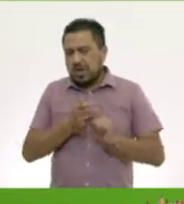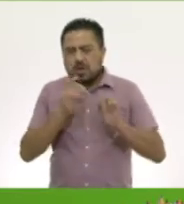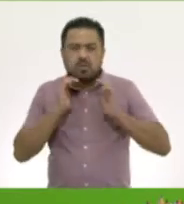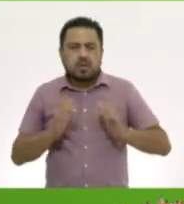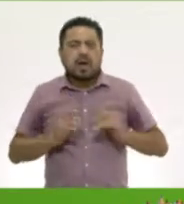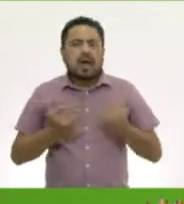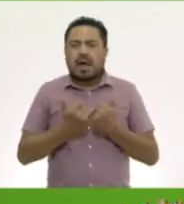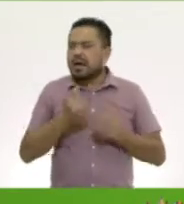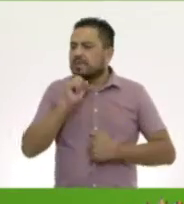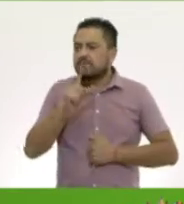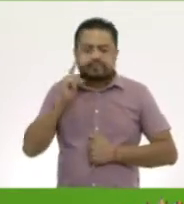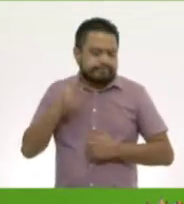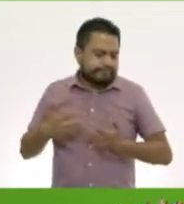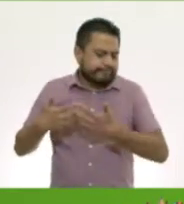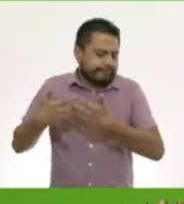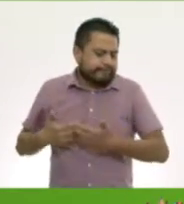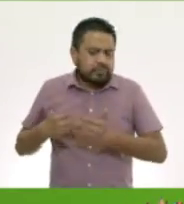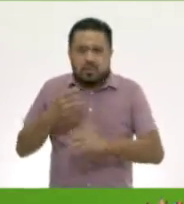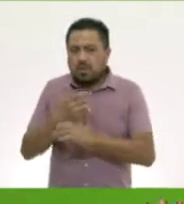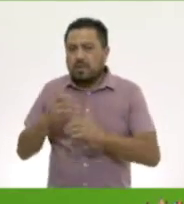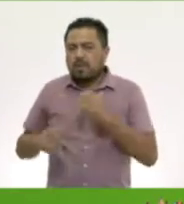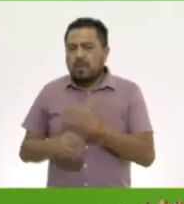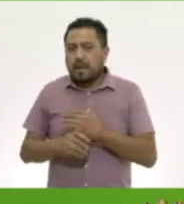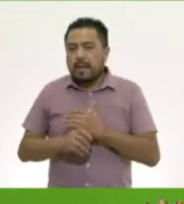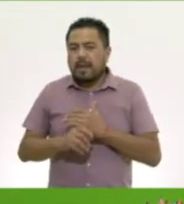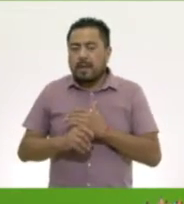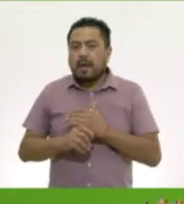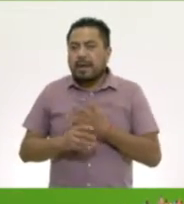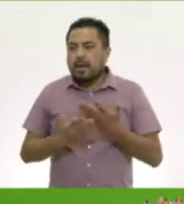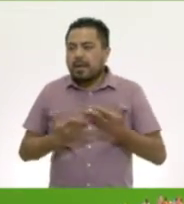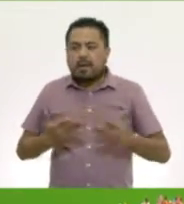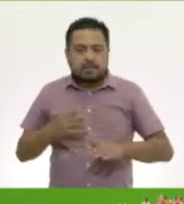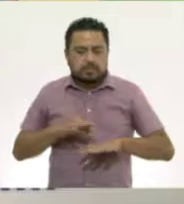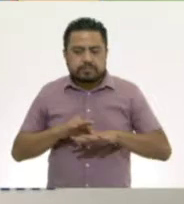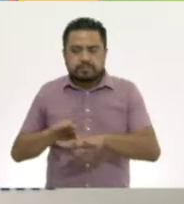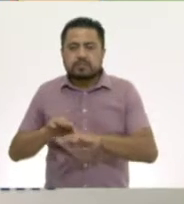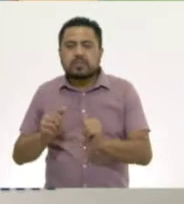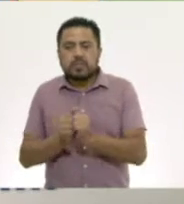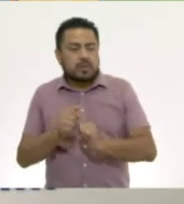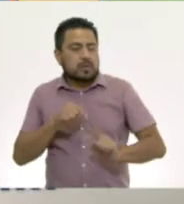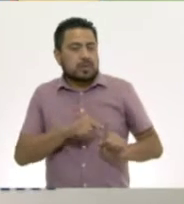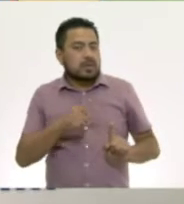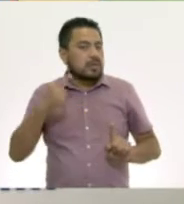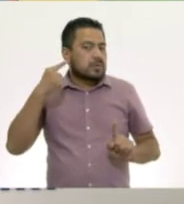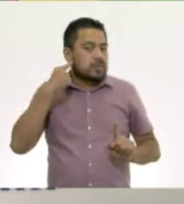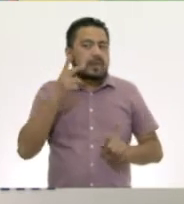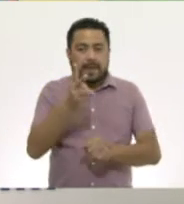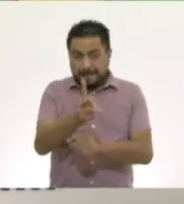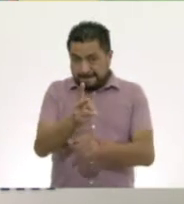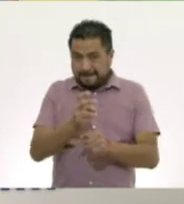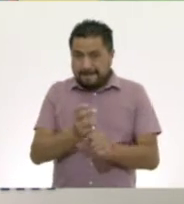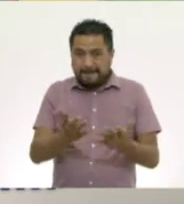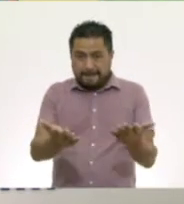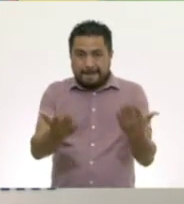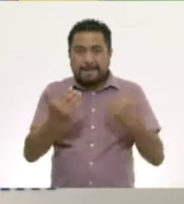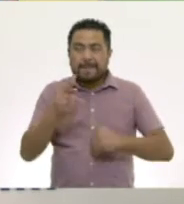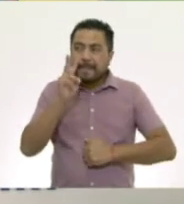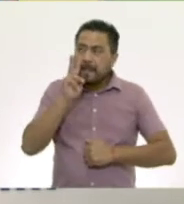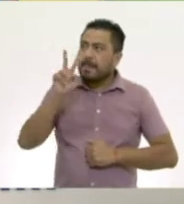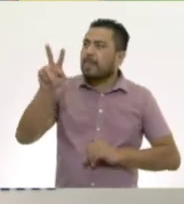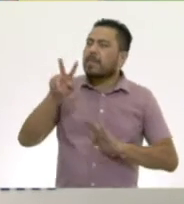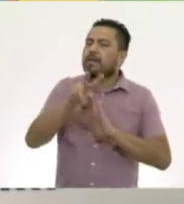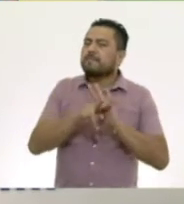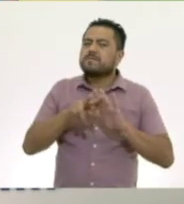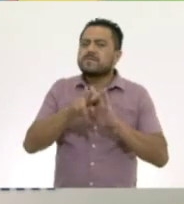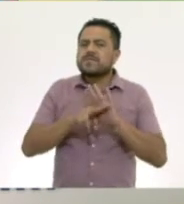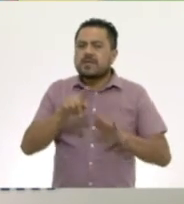como sonidos que producen objetos. Y hemos seguido el ritmo con ellos. Te invitamos a ver los siguientes videos